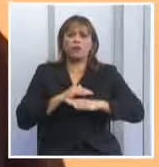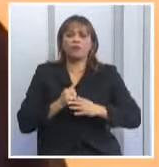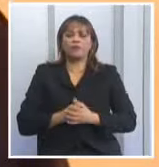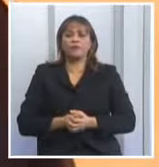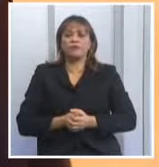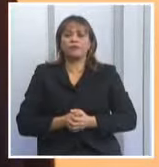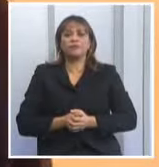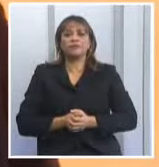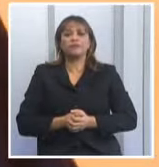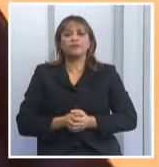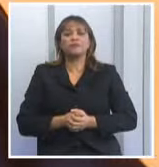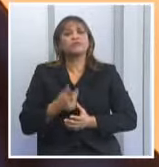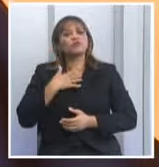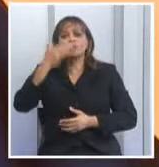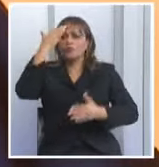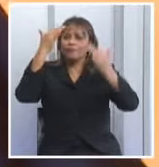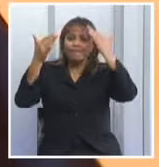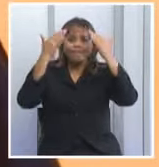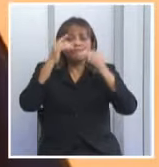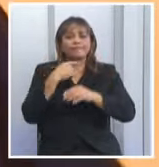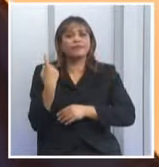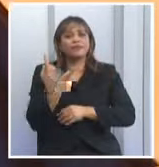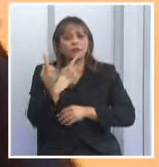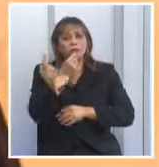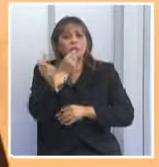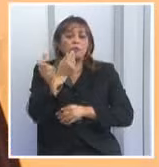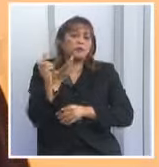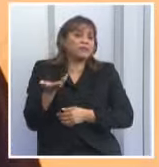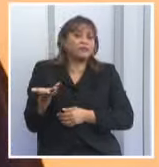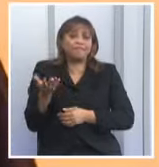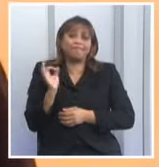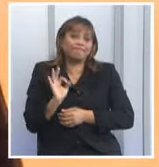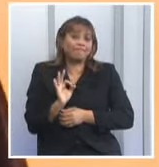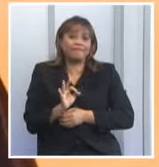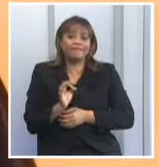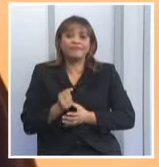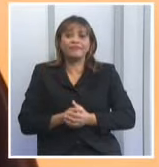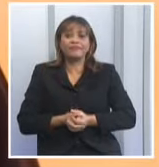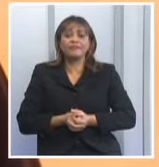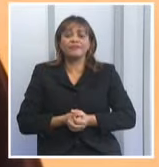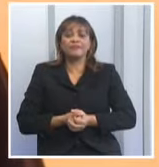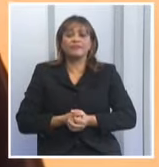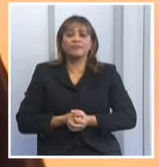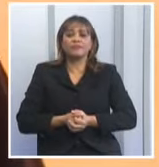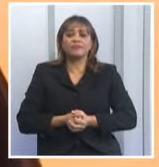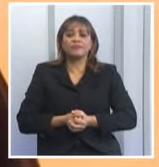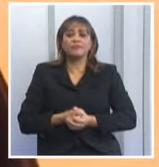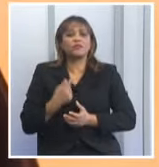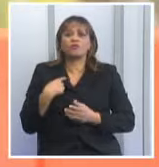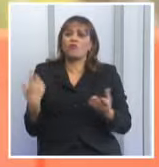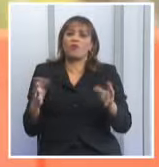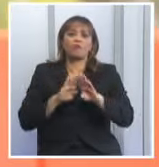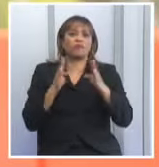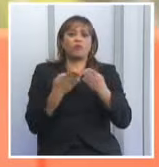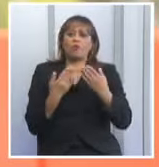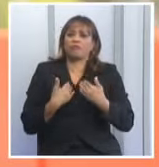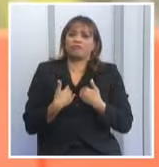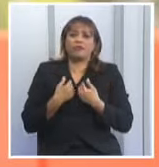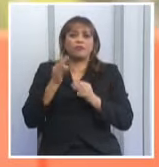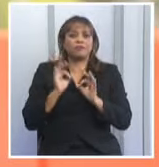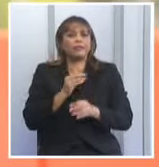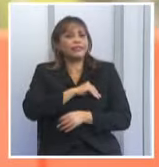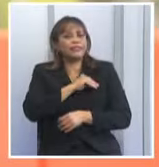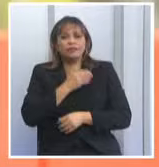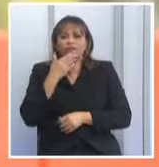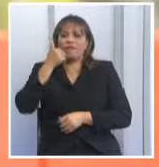Nada, es como agradecidísimo estudiar, ¿qué más puedo decir? Sí, la verdad que aquí los tengo todos. Y entonces